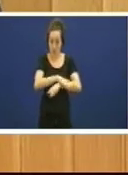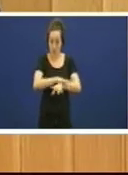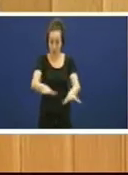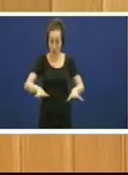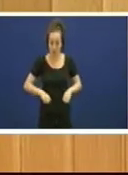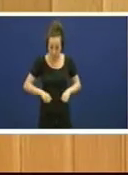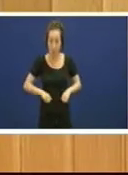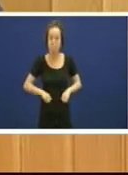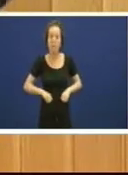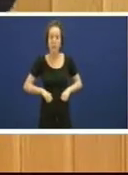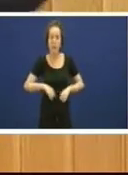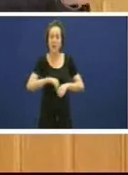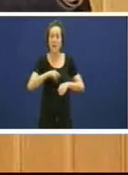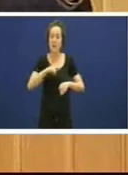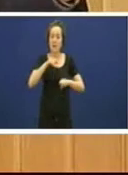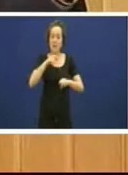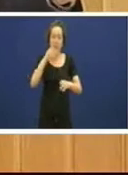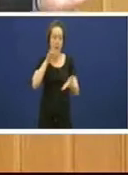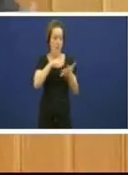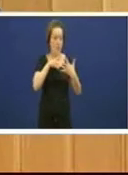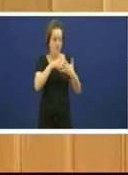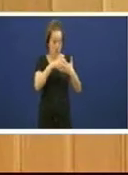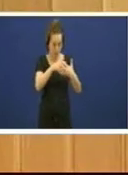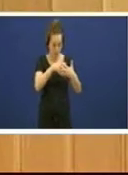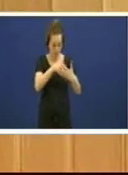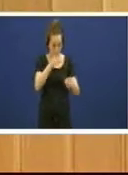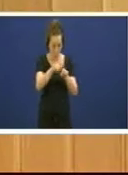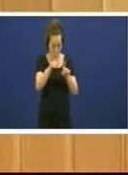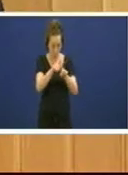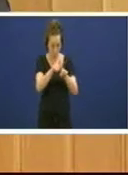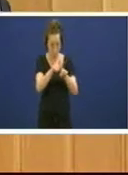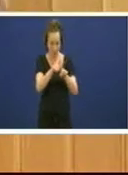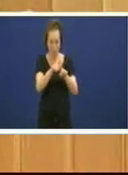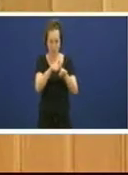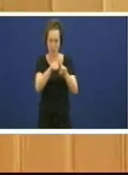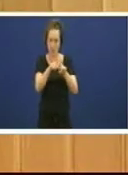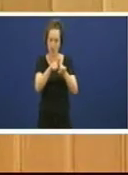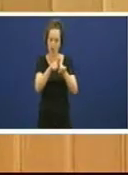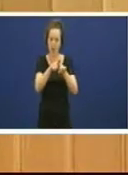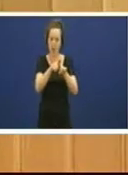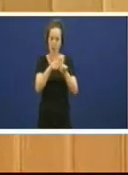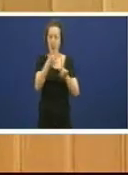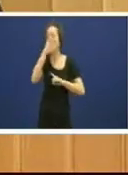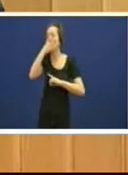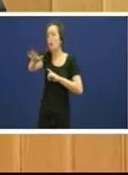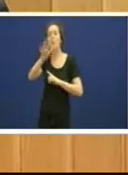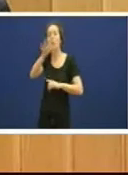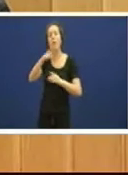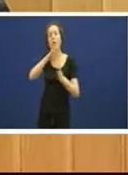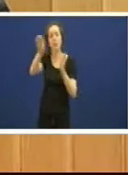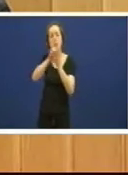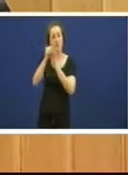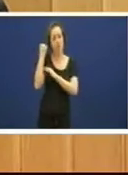batalla na que topamos entre outras cousas cun recurso de inconstitucionalidade que cando un record dos motivos de recurso de inconstitucionalidade